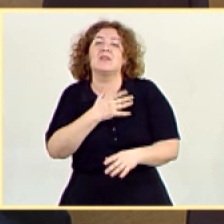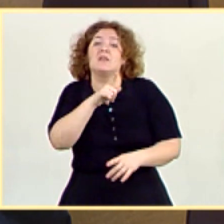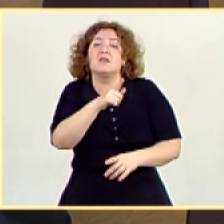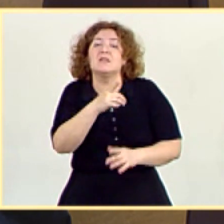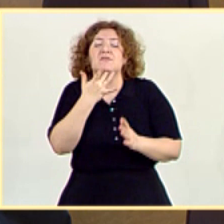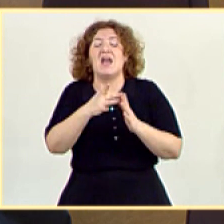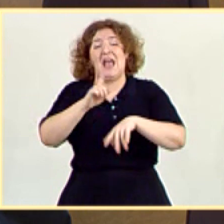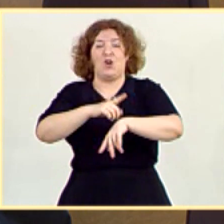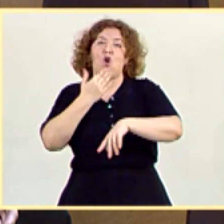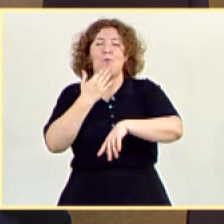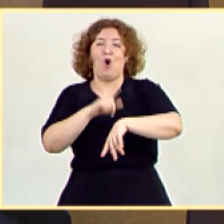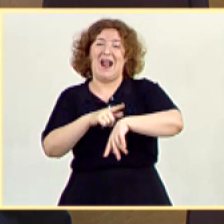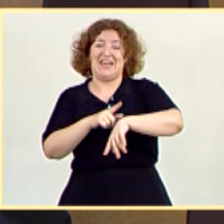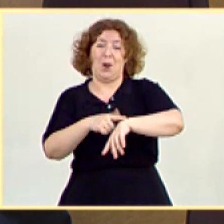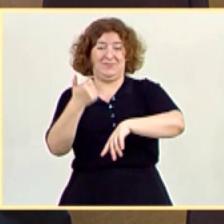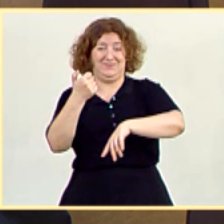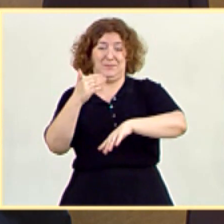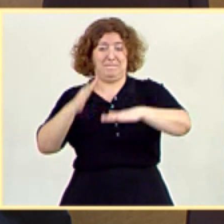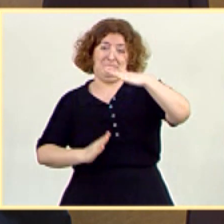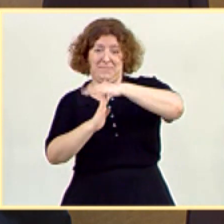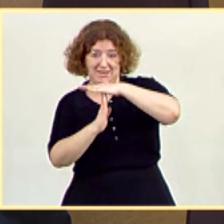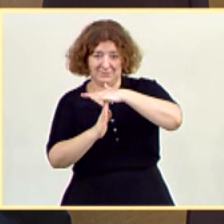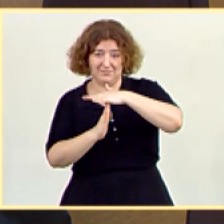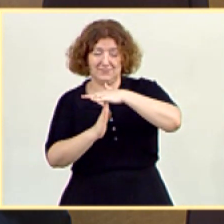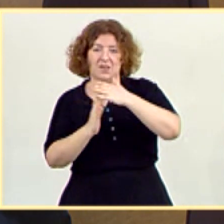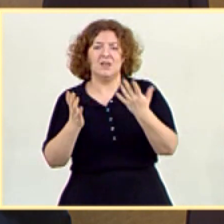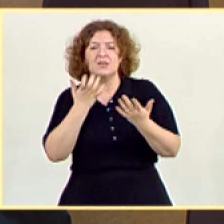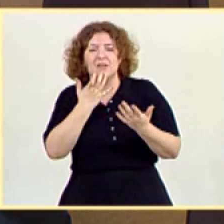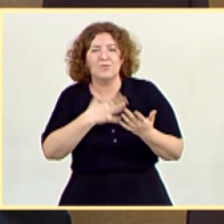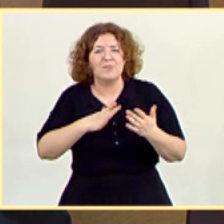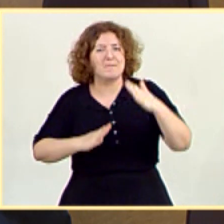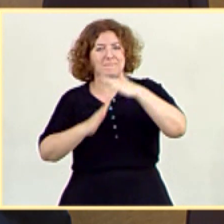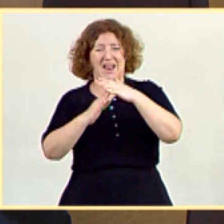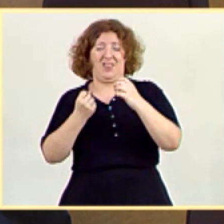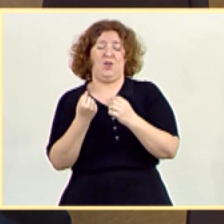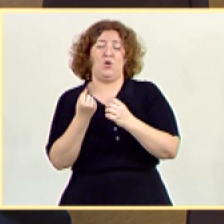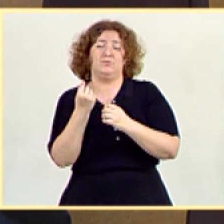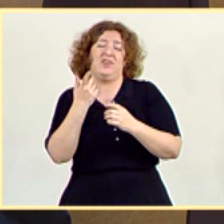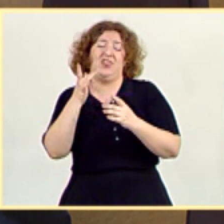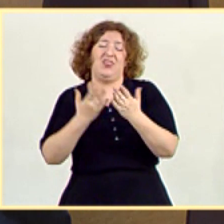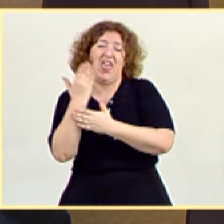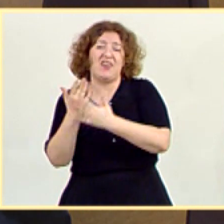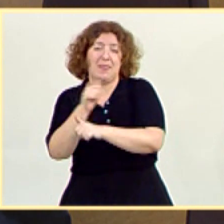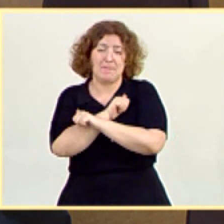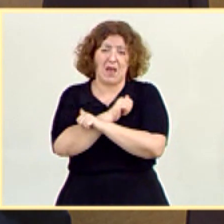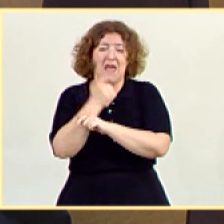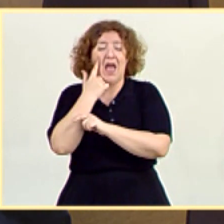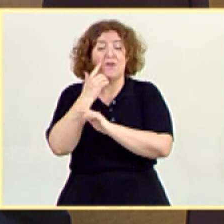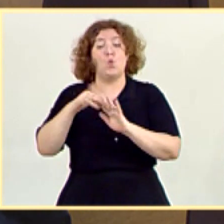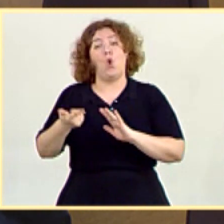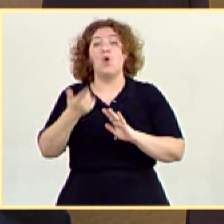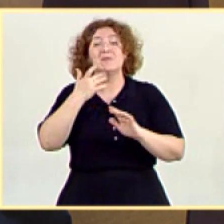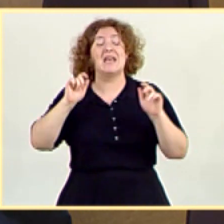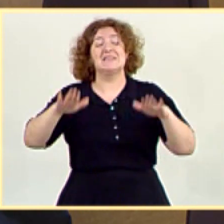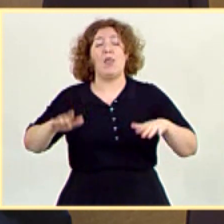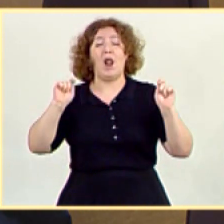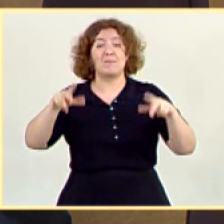parar el reloj, si van a dar respuesta y salida a la propuesta de Esquerra Republicana de parar el reloj y volver a la situación anterior a la proclamación del estado de alarma. Muchas